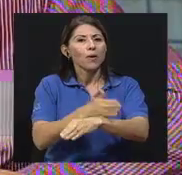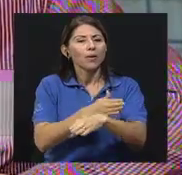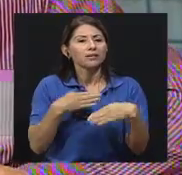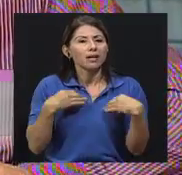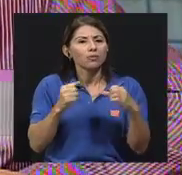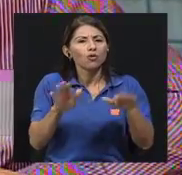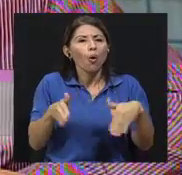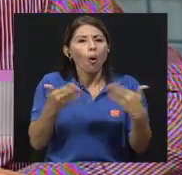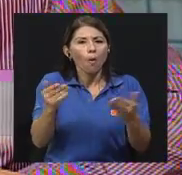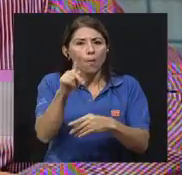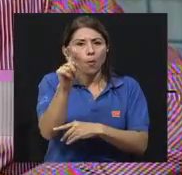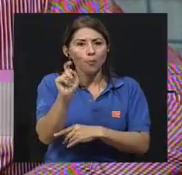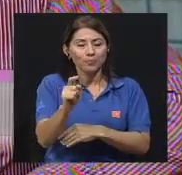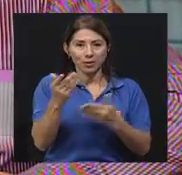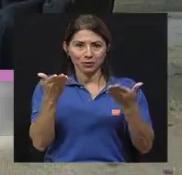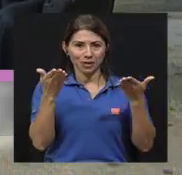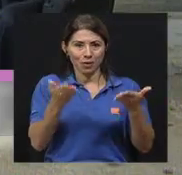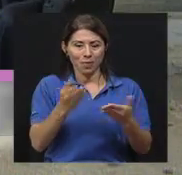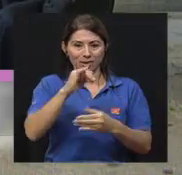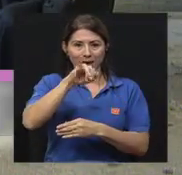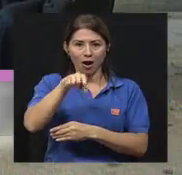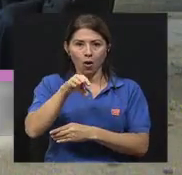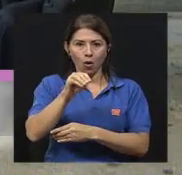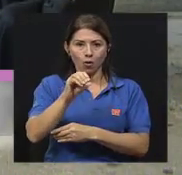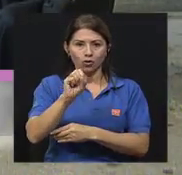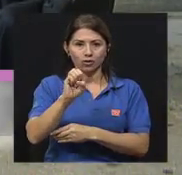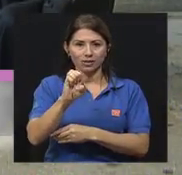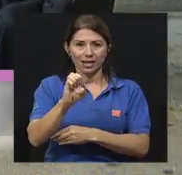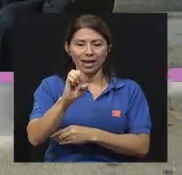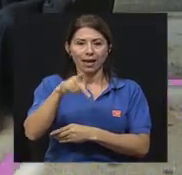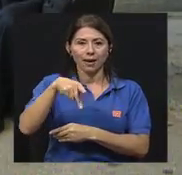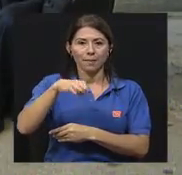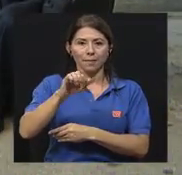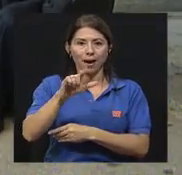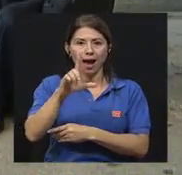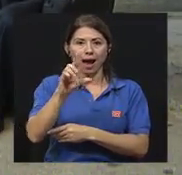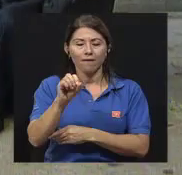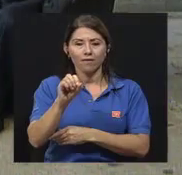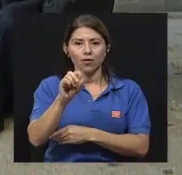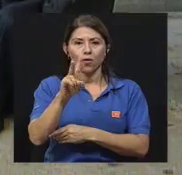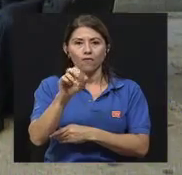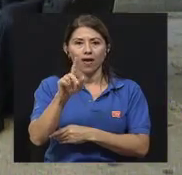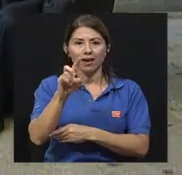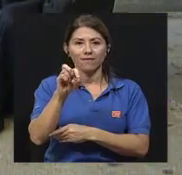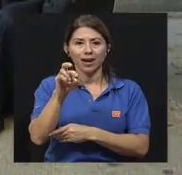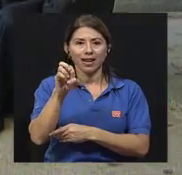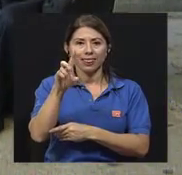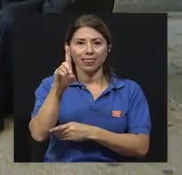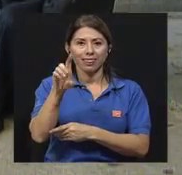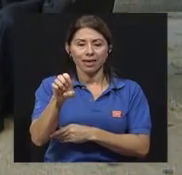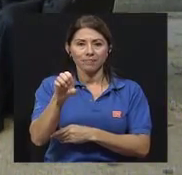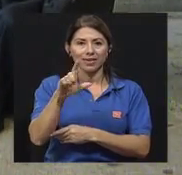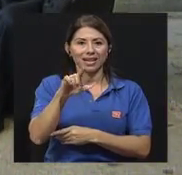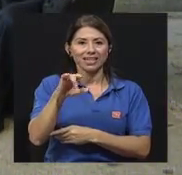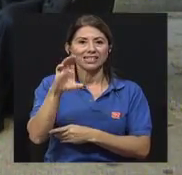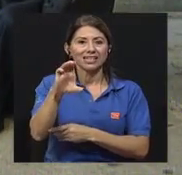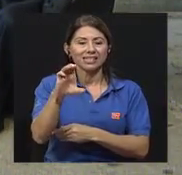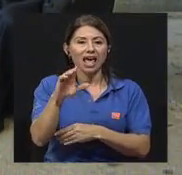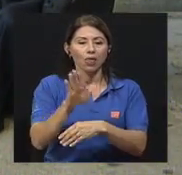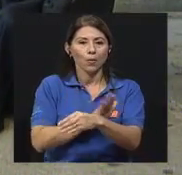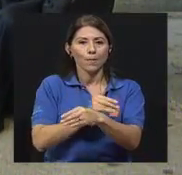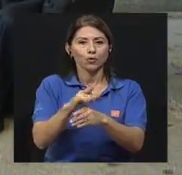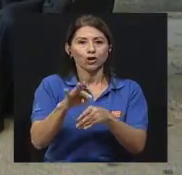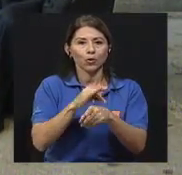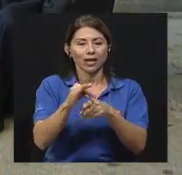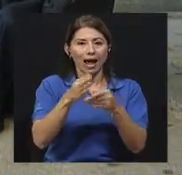nuestra salud. Y para eso nos acompaña José Pablo Valverde, quien es licenciado en musicoterapia. Y con quien quisiera